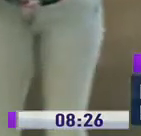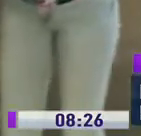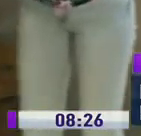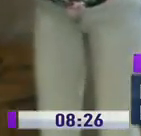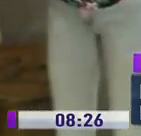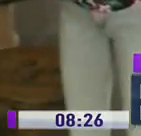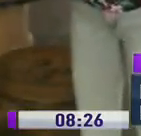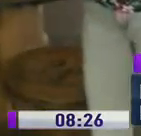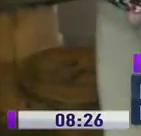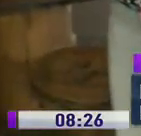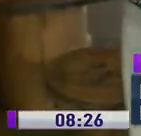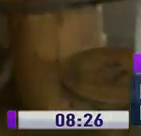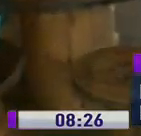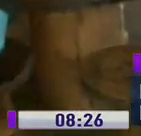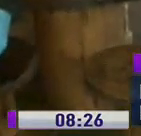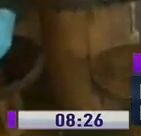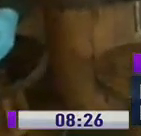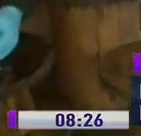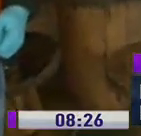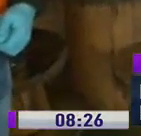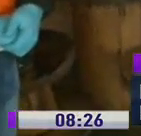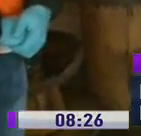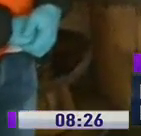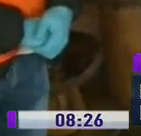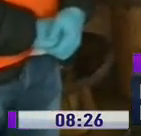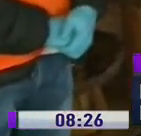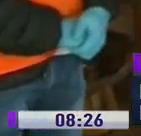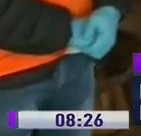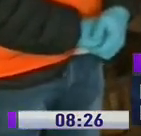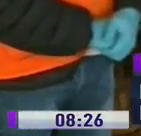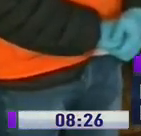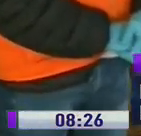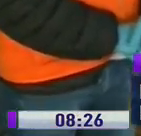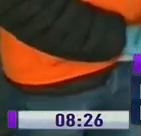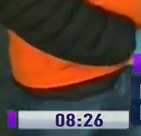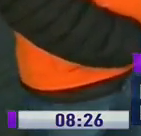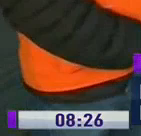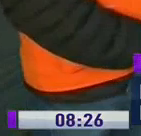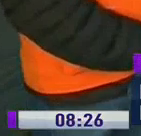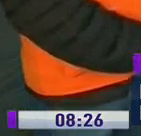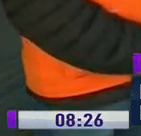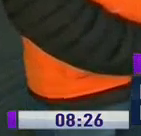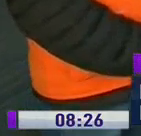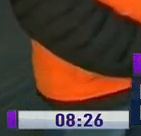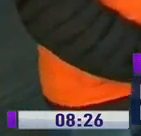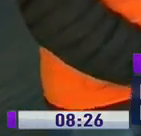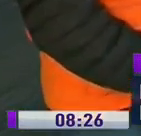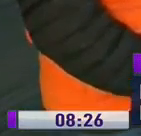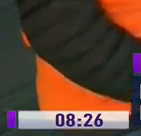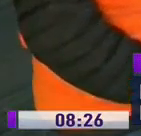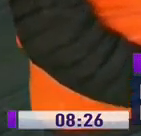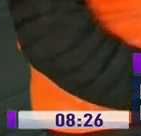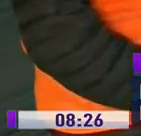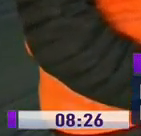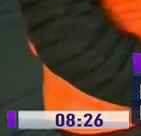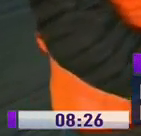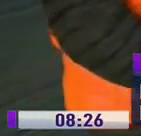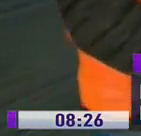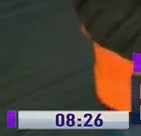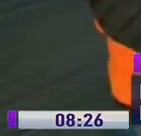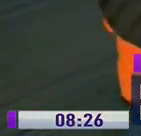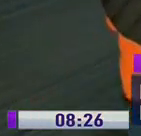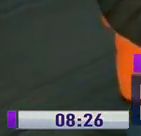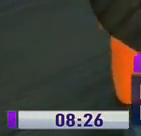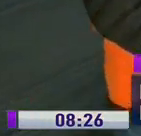raciones de alimentos, para quienes más lo necesitan, se puedan seguir sumando y aportando. Vamos a conversar con Andrés García, él